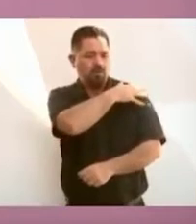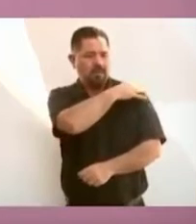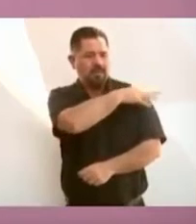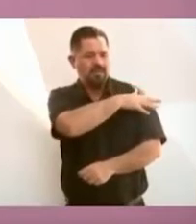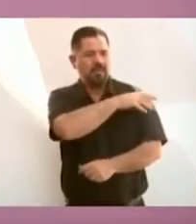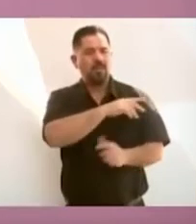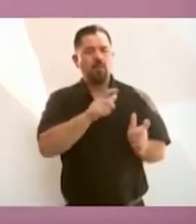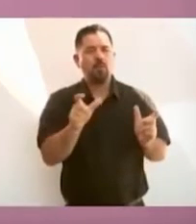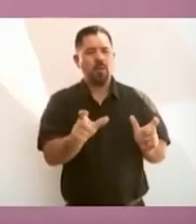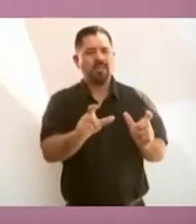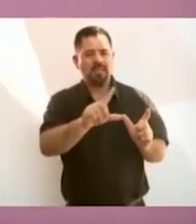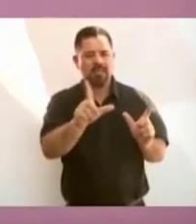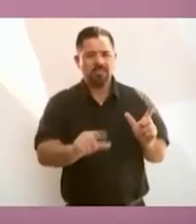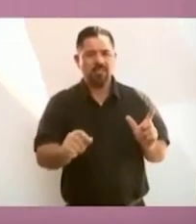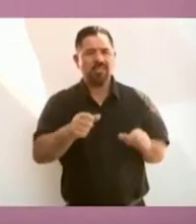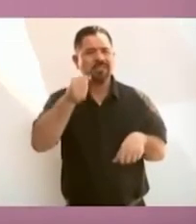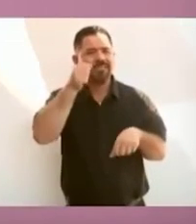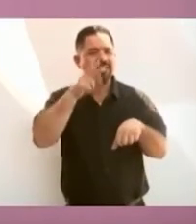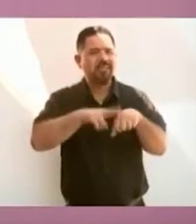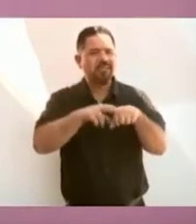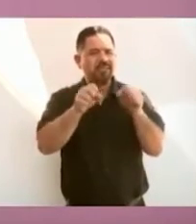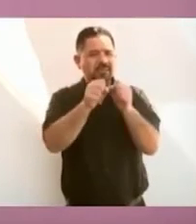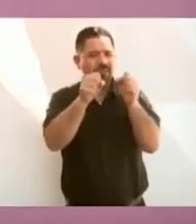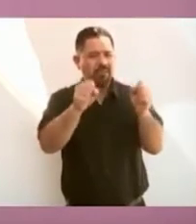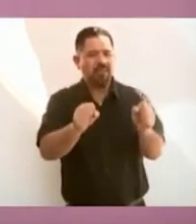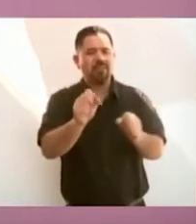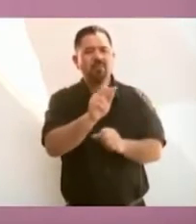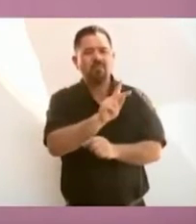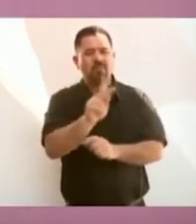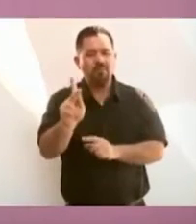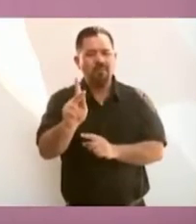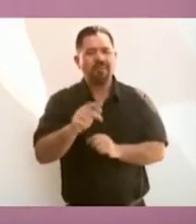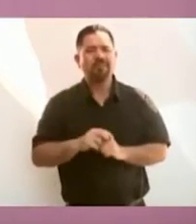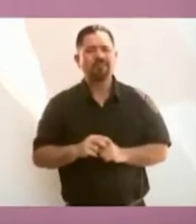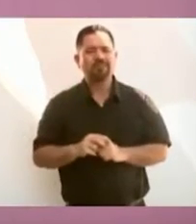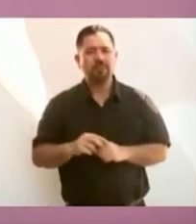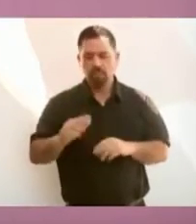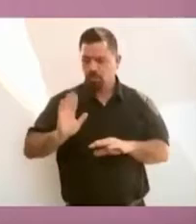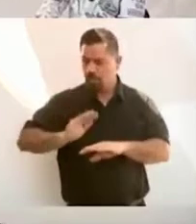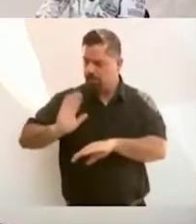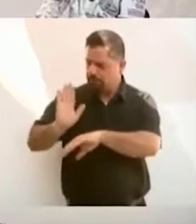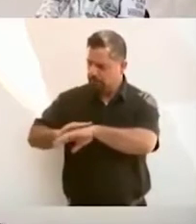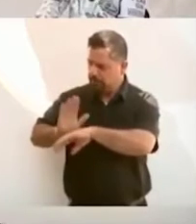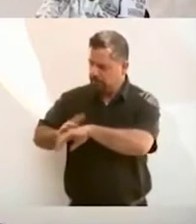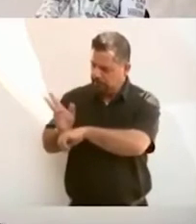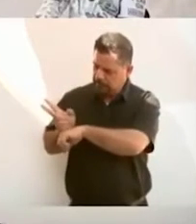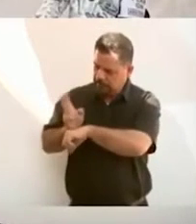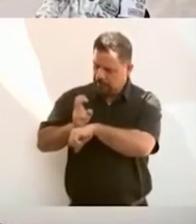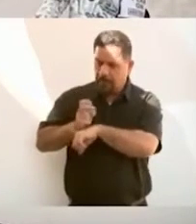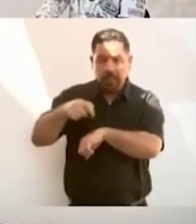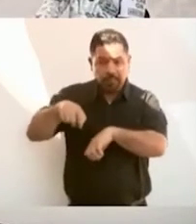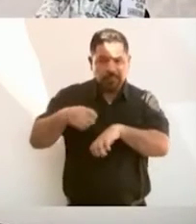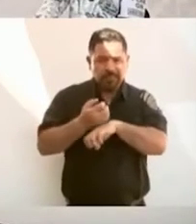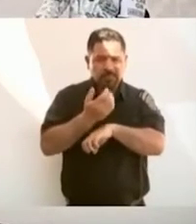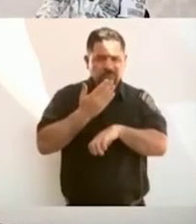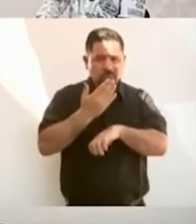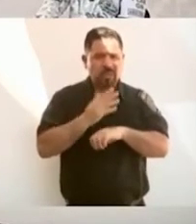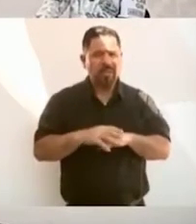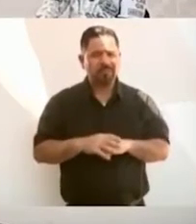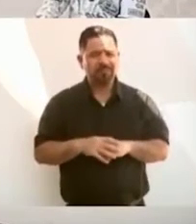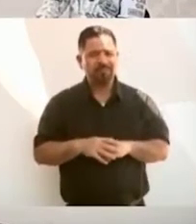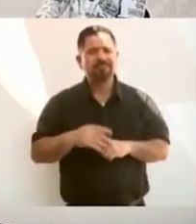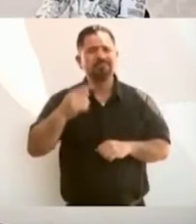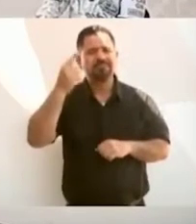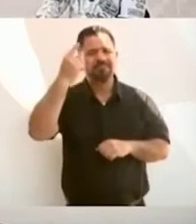que los invité a esta gira a Sonora para